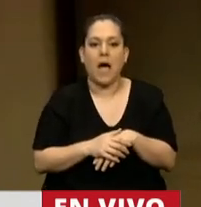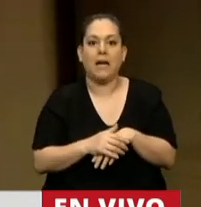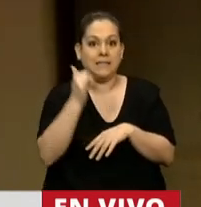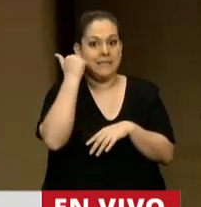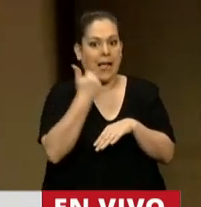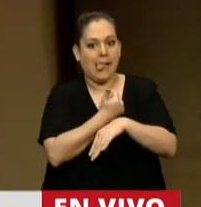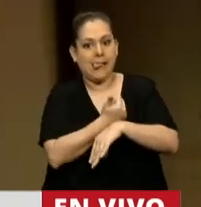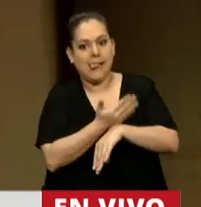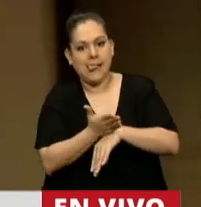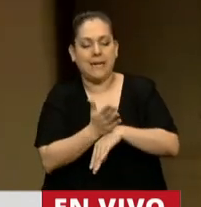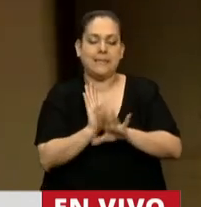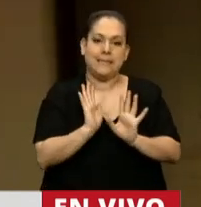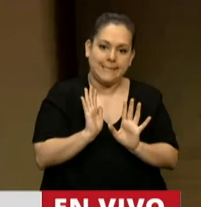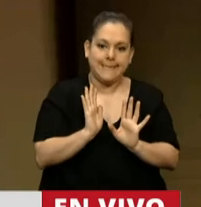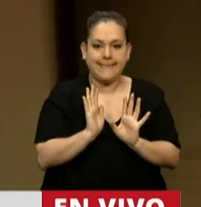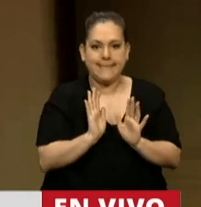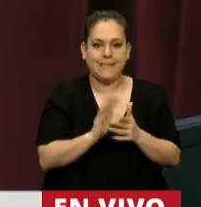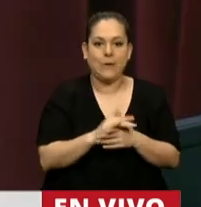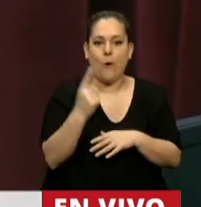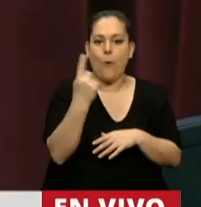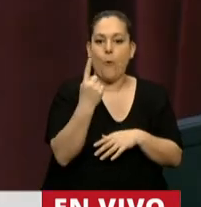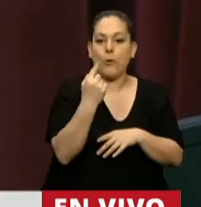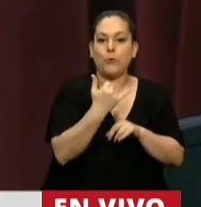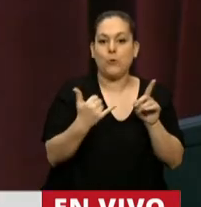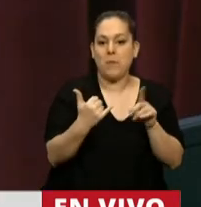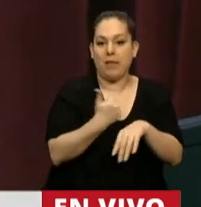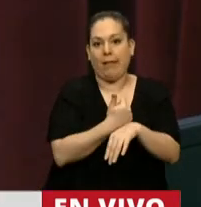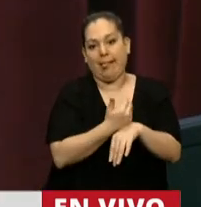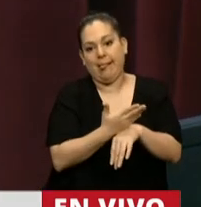pasé un poquito. Claro, está un minuto 30 arriba, por eso.